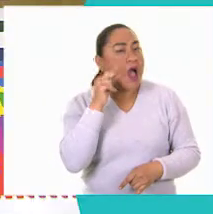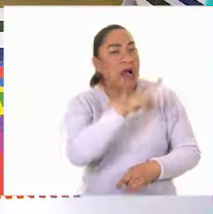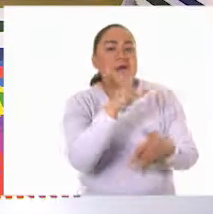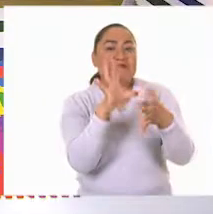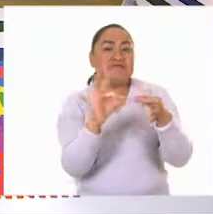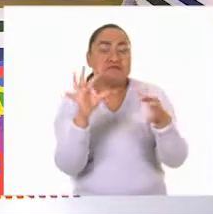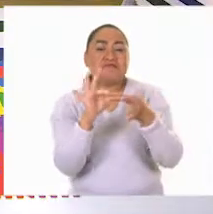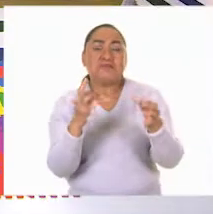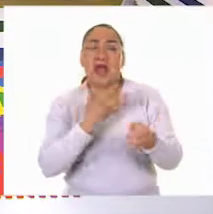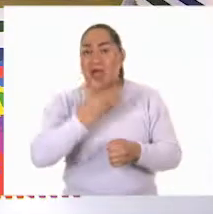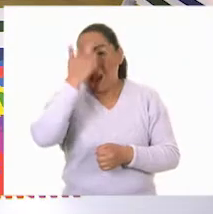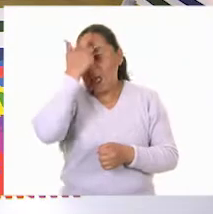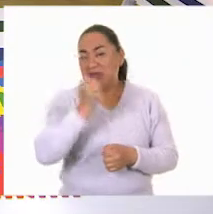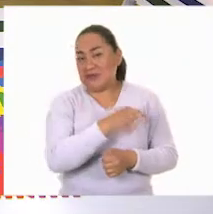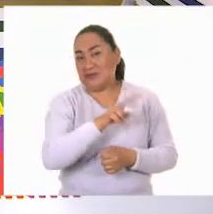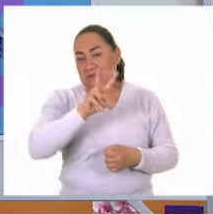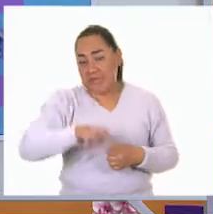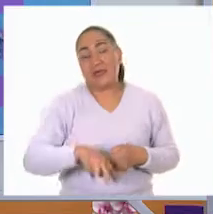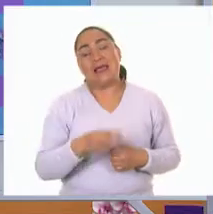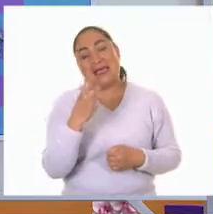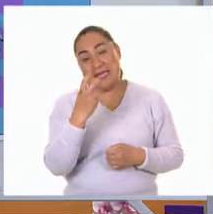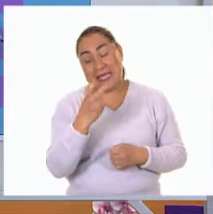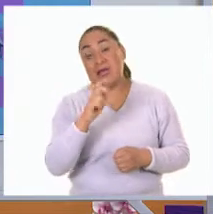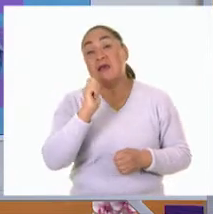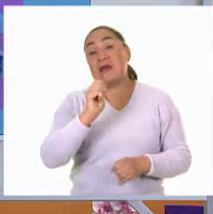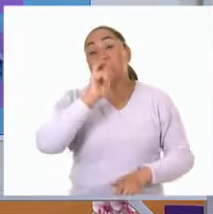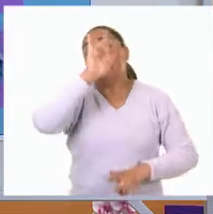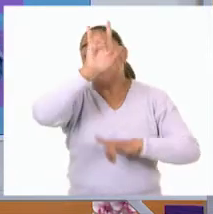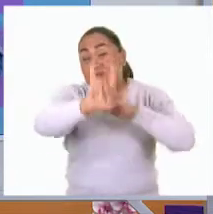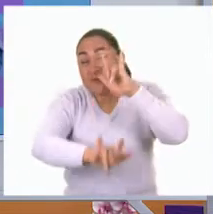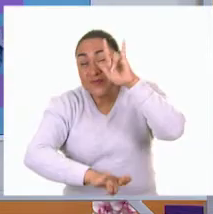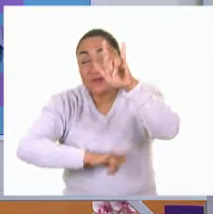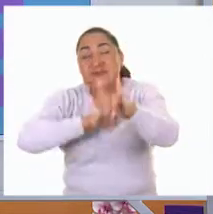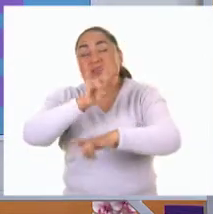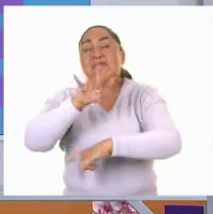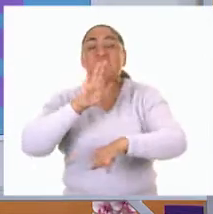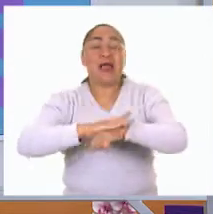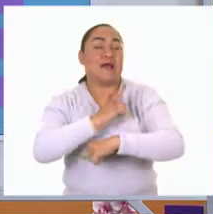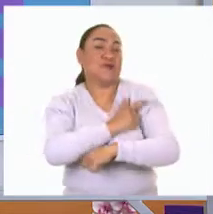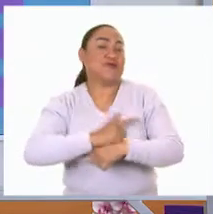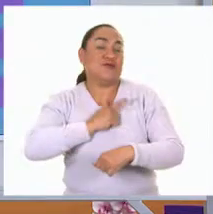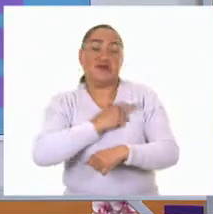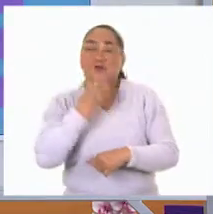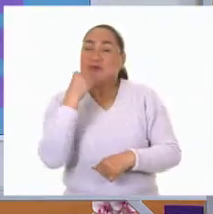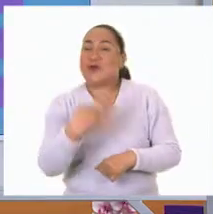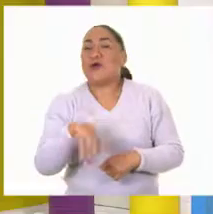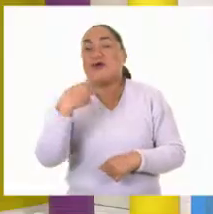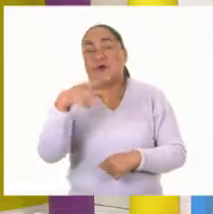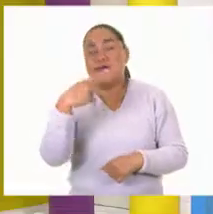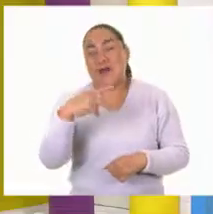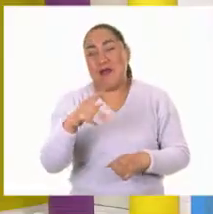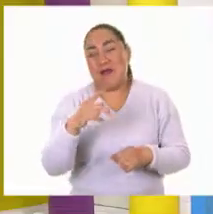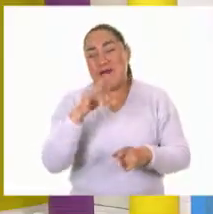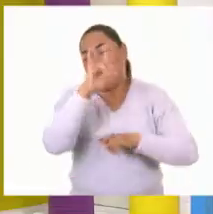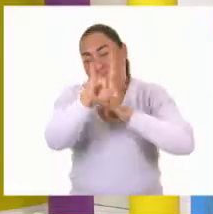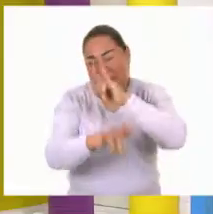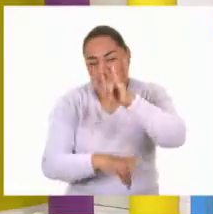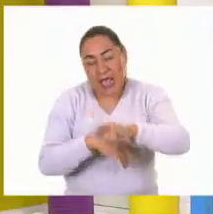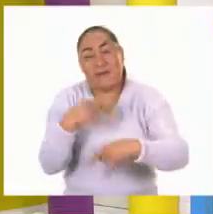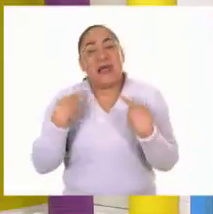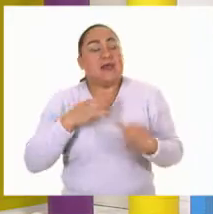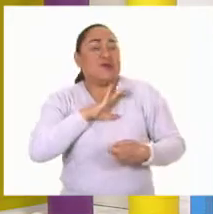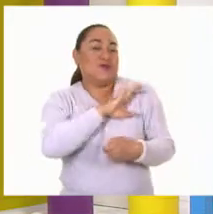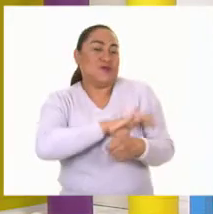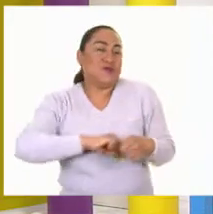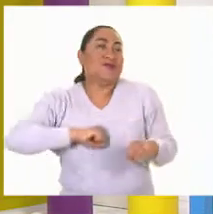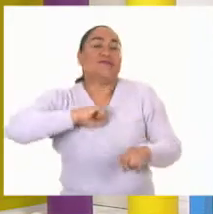dijo eso exacto la rueda de la fortuna es una de las atracciones más importantes de las ferias a mucha gente le encanta subirse